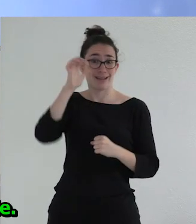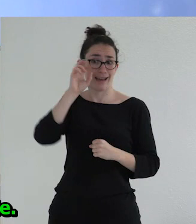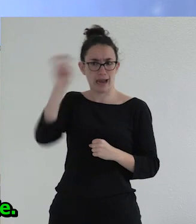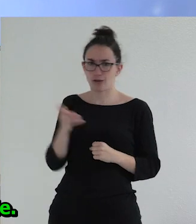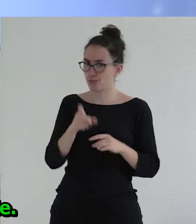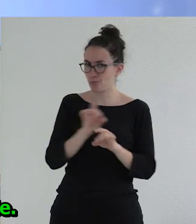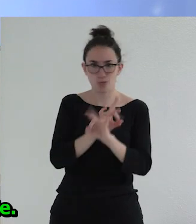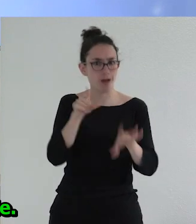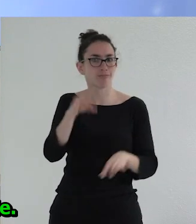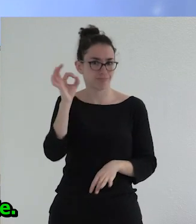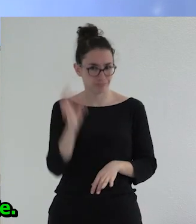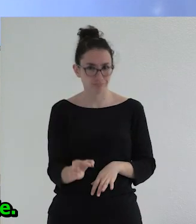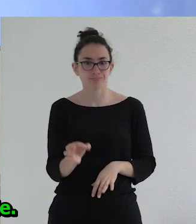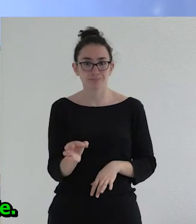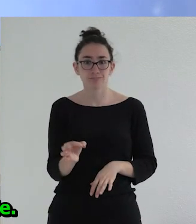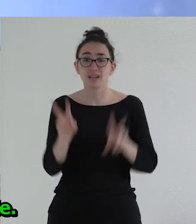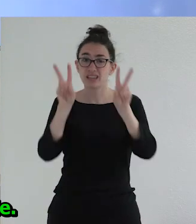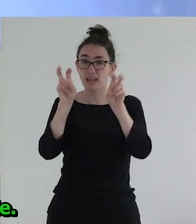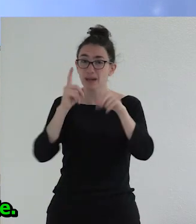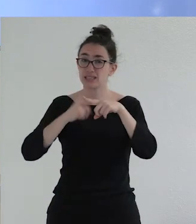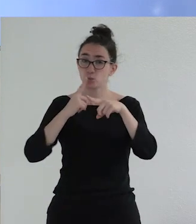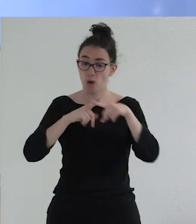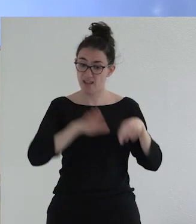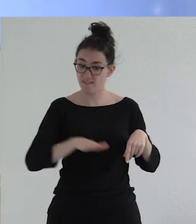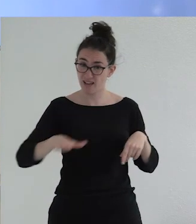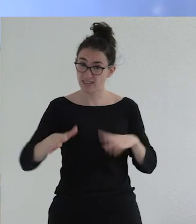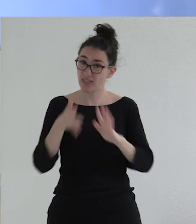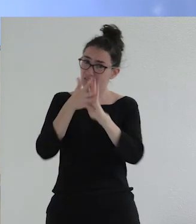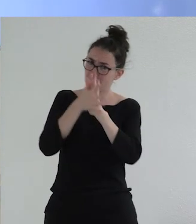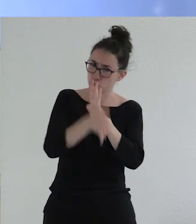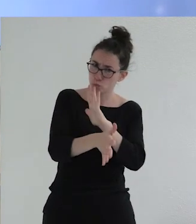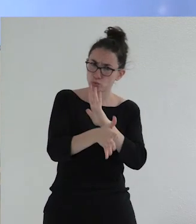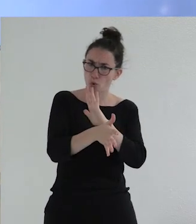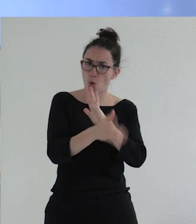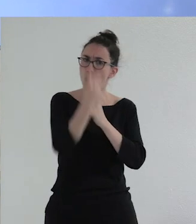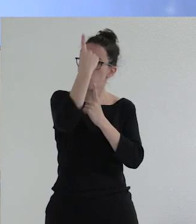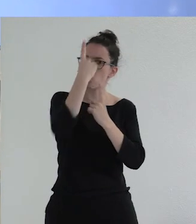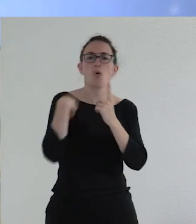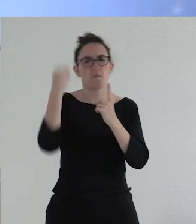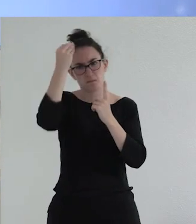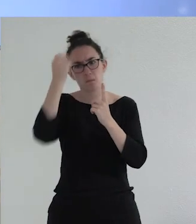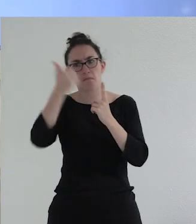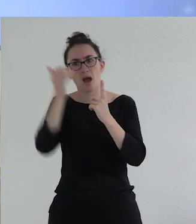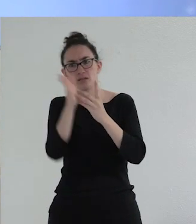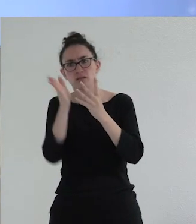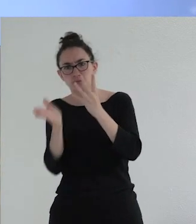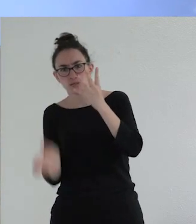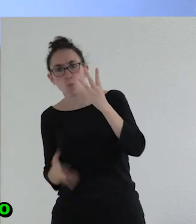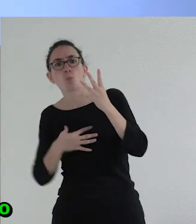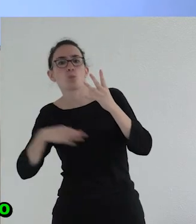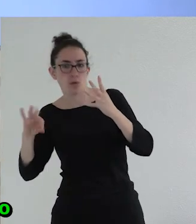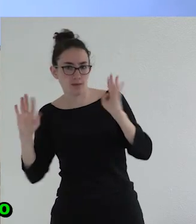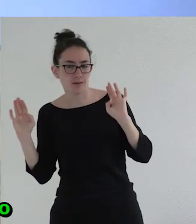El discurso de la transexualidad infantil es una interpretación posible. Pienso que pueden haber otras. Entonces yo ahora lo que voy a hacer es una crítica